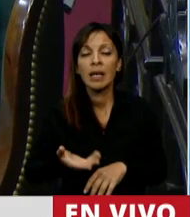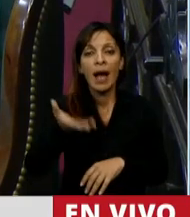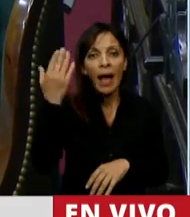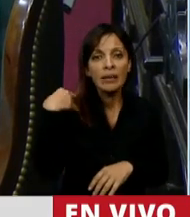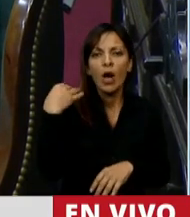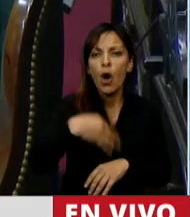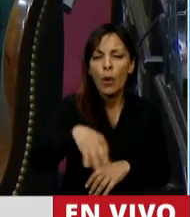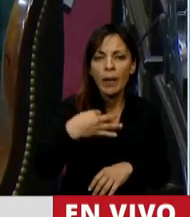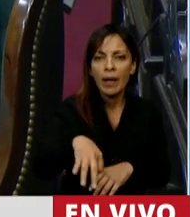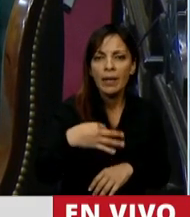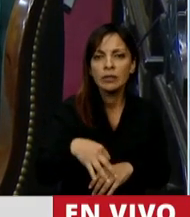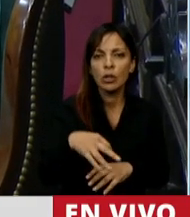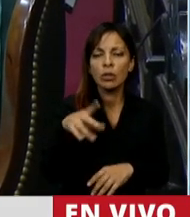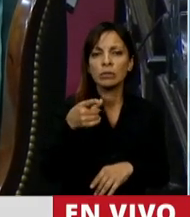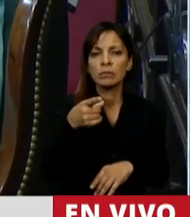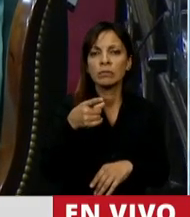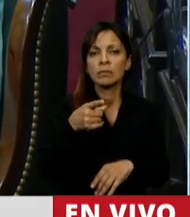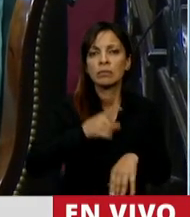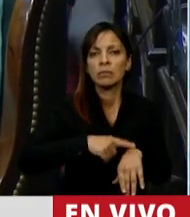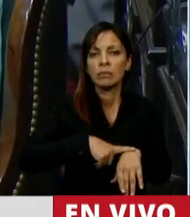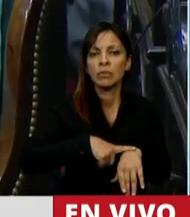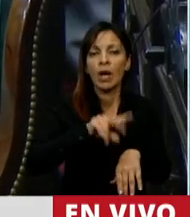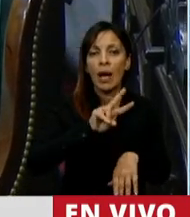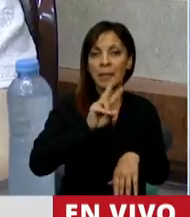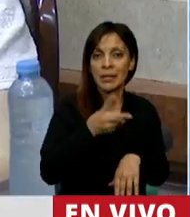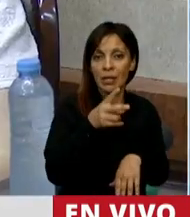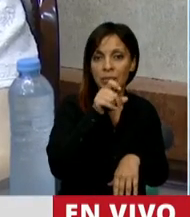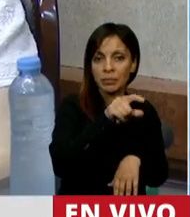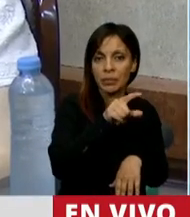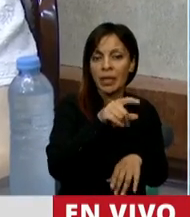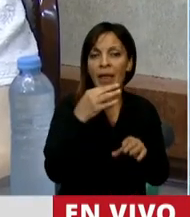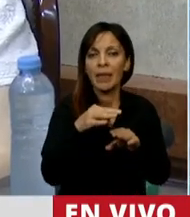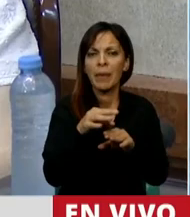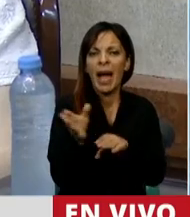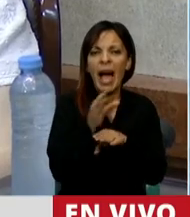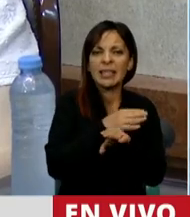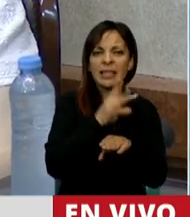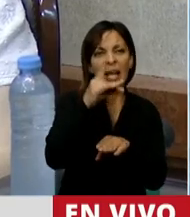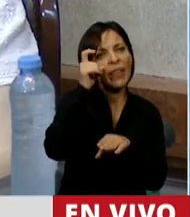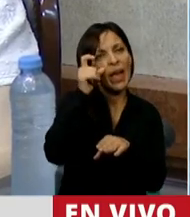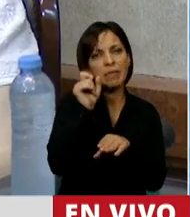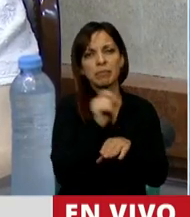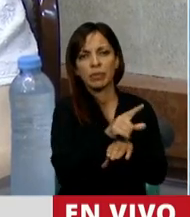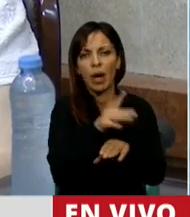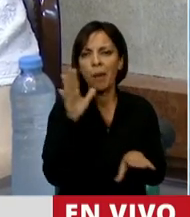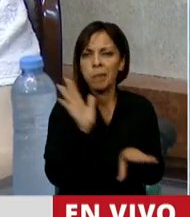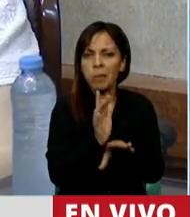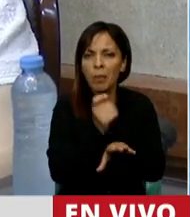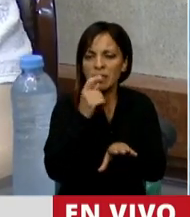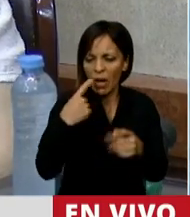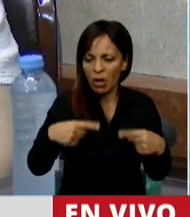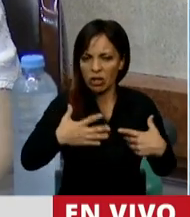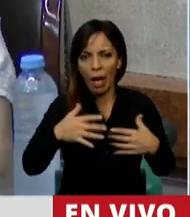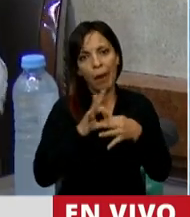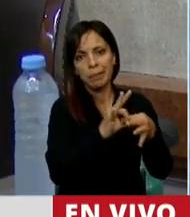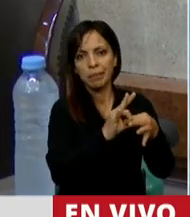obligación de después de su apellido anteponer la preposición de al del marido, como si fuésemos un registro de algo.